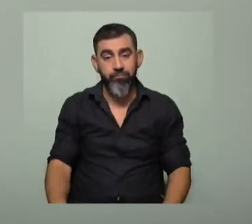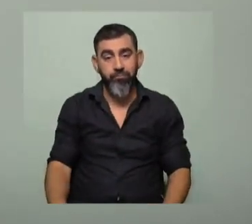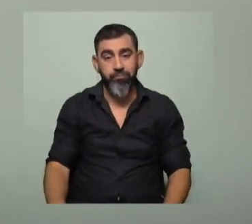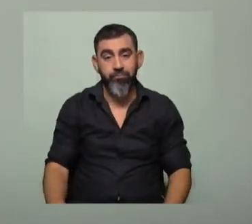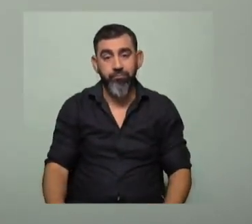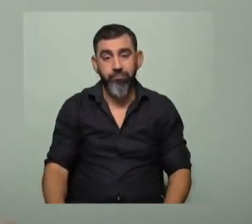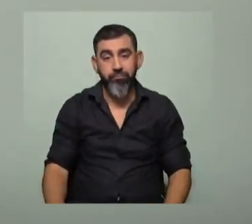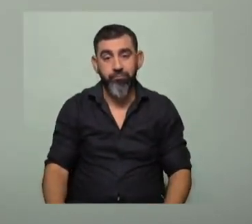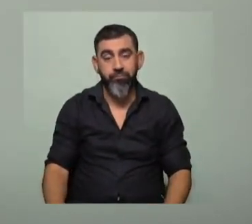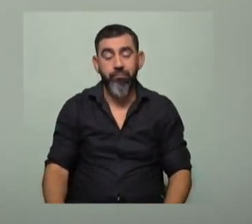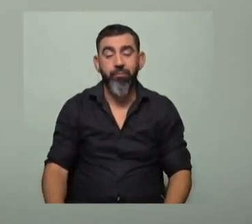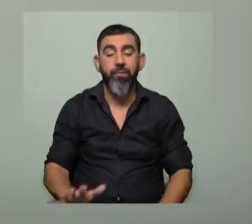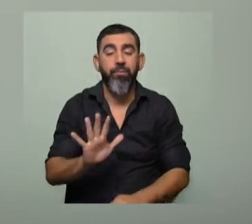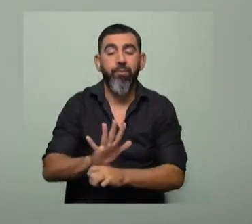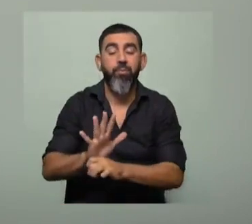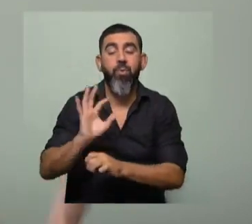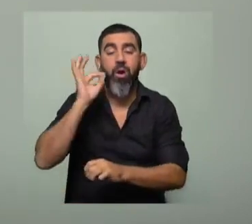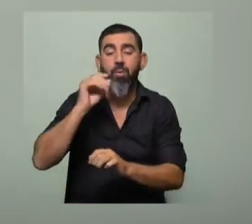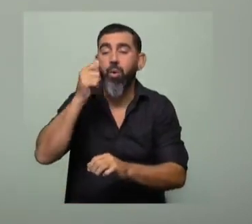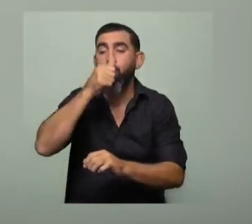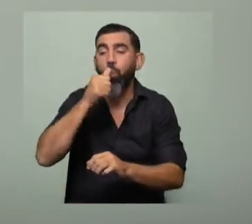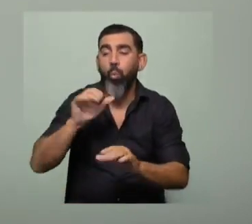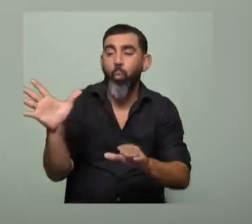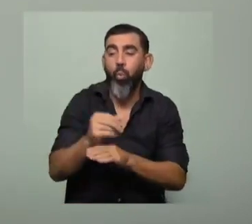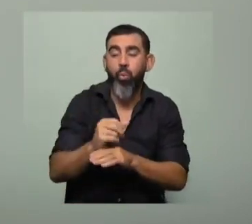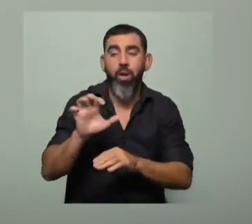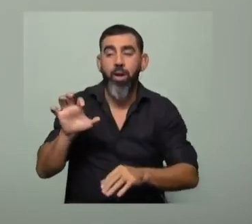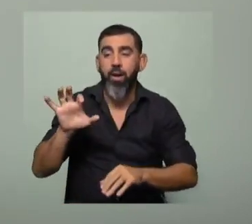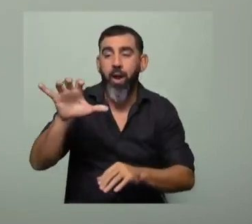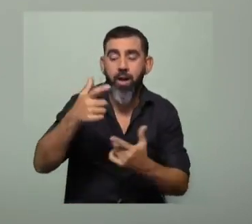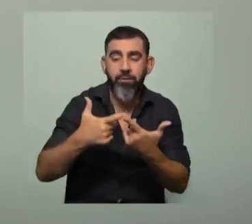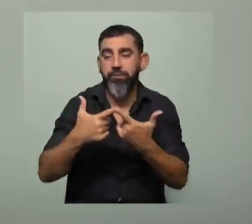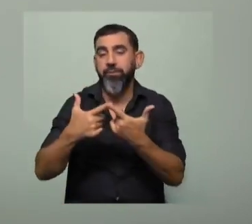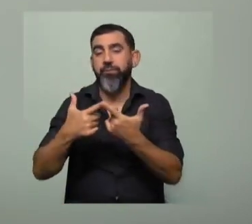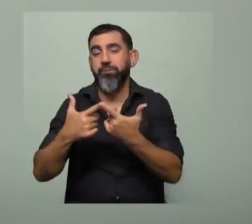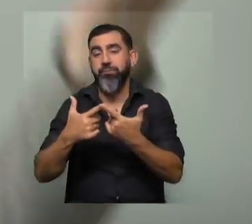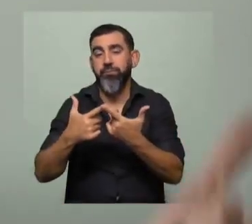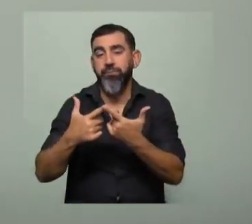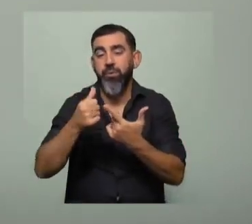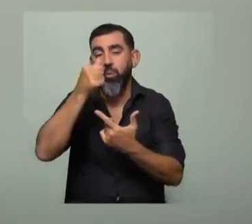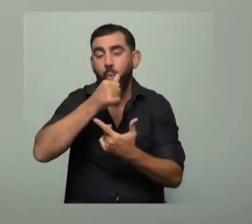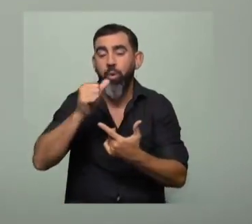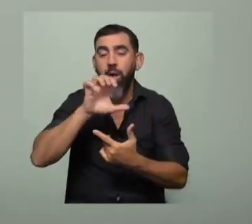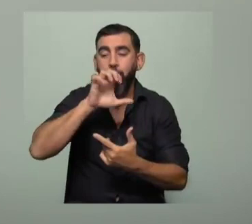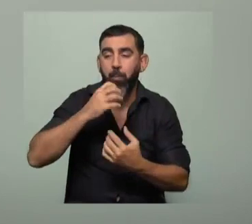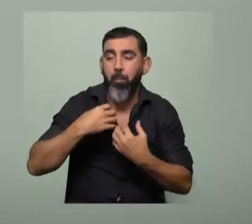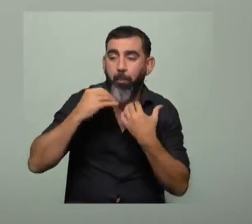Entonces, venden la idea de que el cannabis cura todo. Que va a curar el cáncer, que va a curar un perro con convulsiones. Y